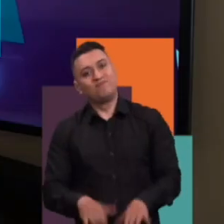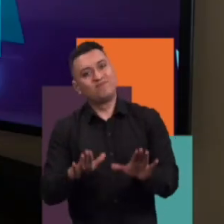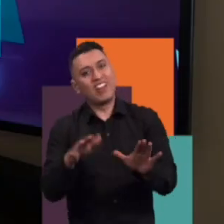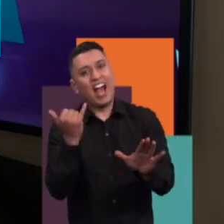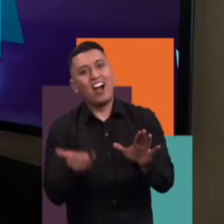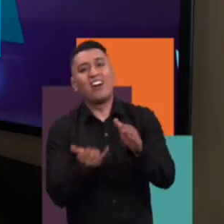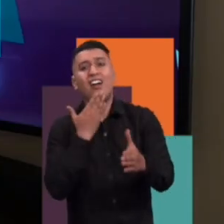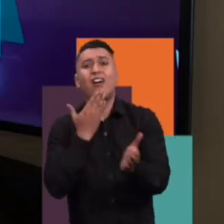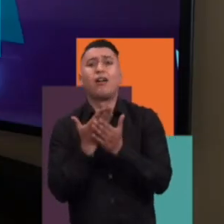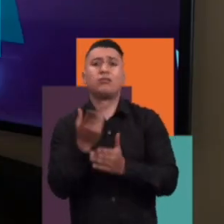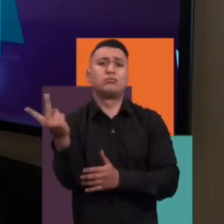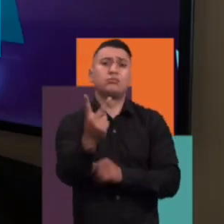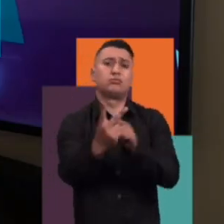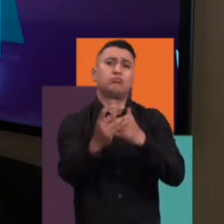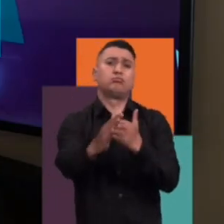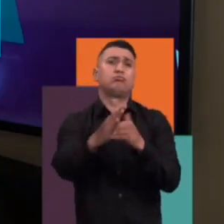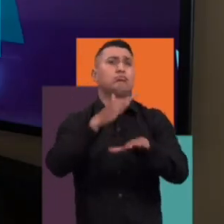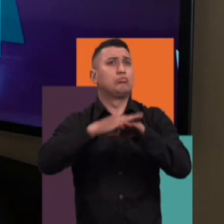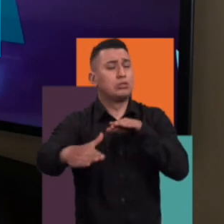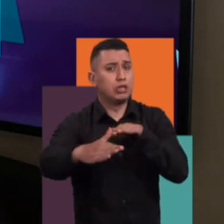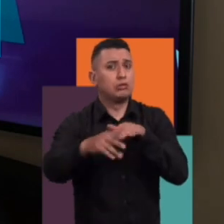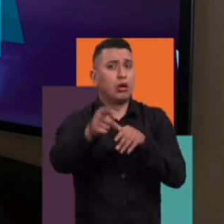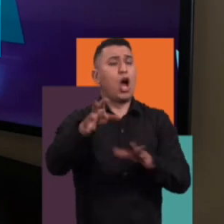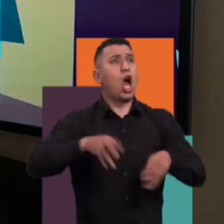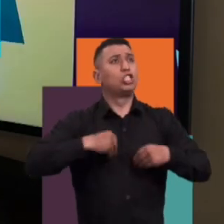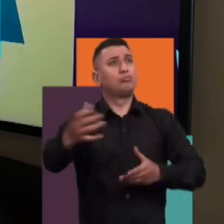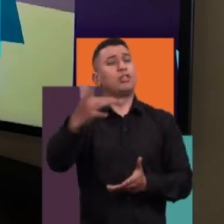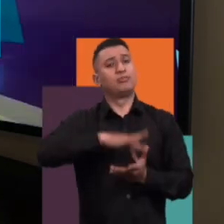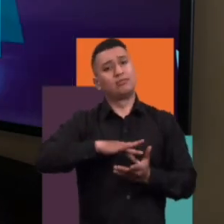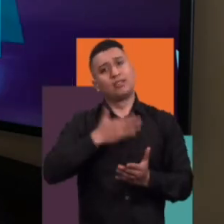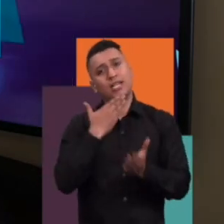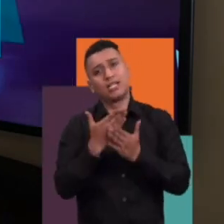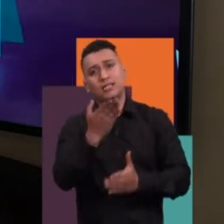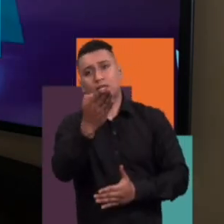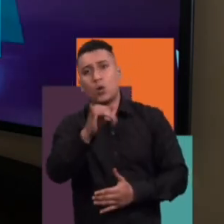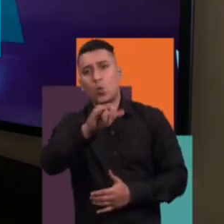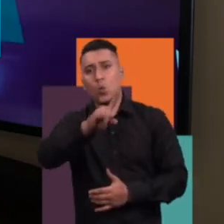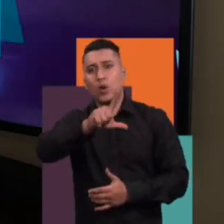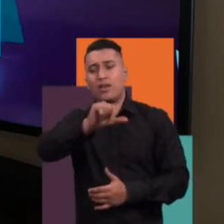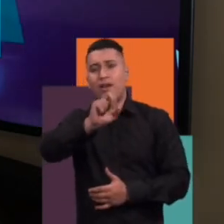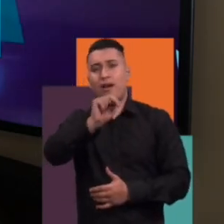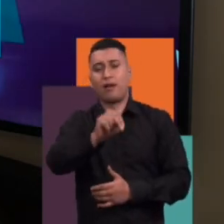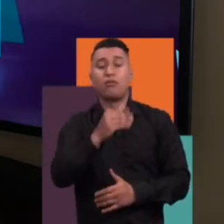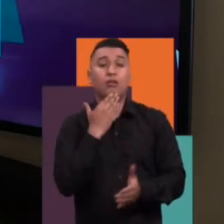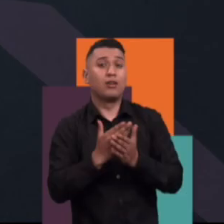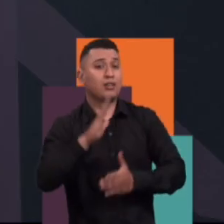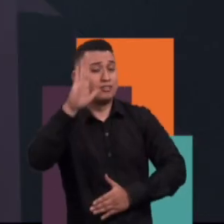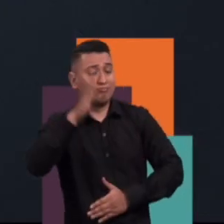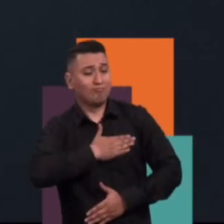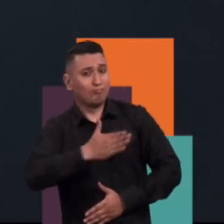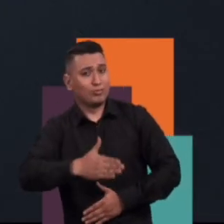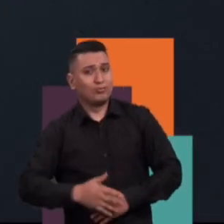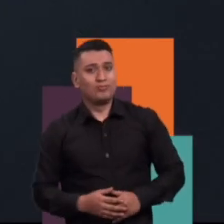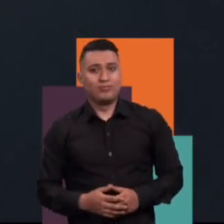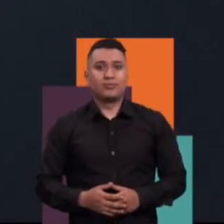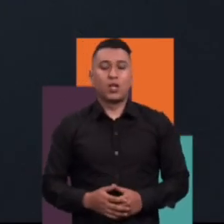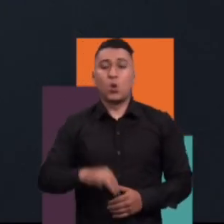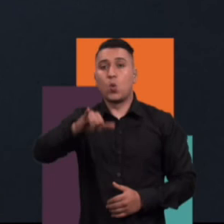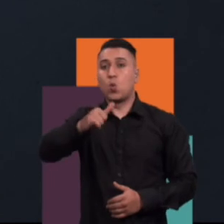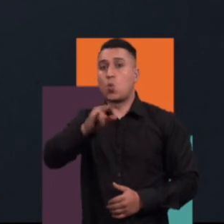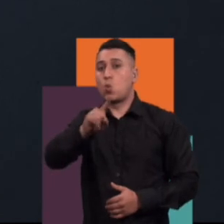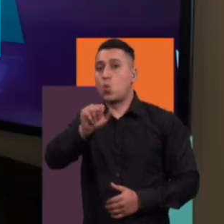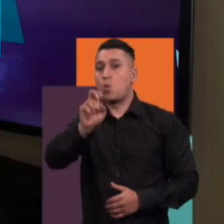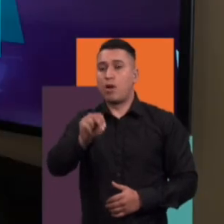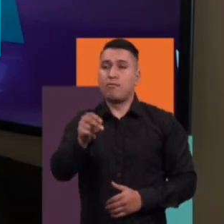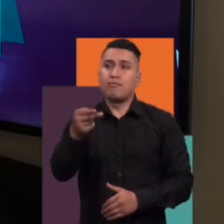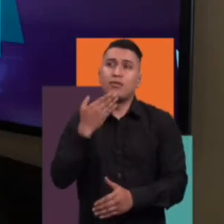Bien, solo queda agradecerles a ustedes por aceptar la invitación a Toma el Control. Julián, gracias por este espacio. Con gusto, muy amables por la